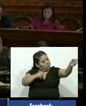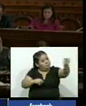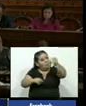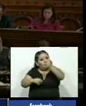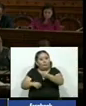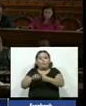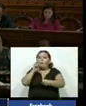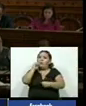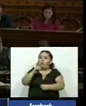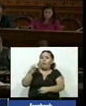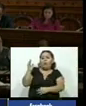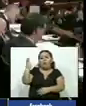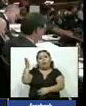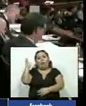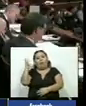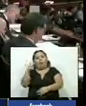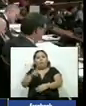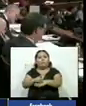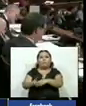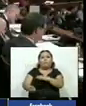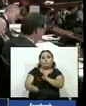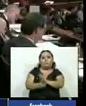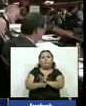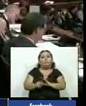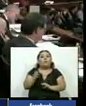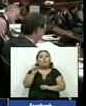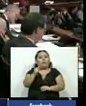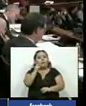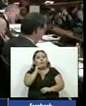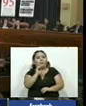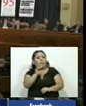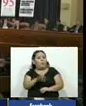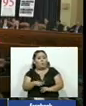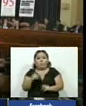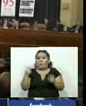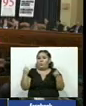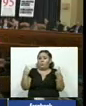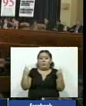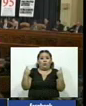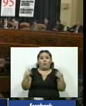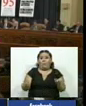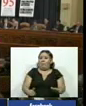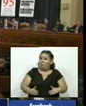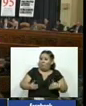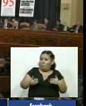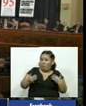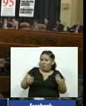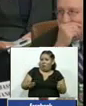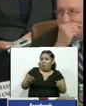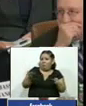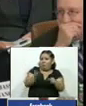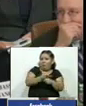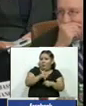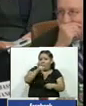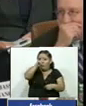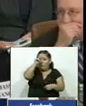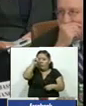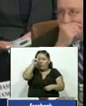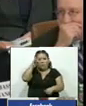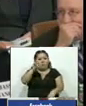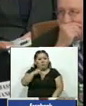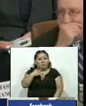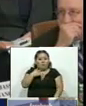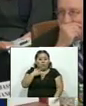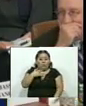habló públicamente frente a los legisladores del Congreso allí afirmó no entender aún las razones de su destitución y dijo que se sintió